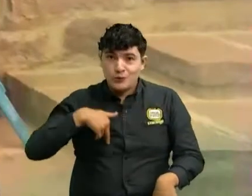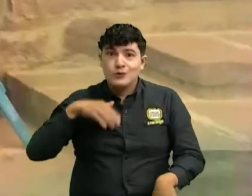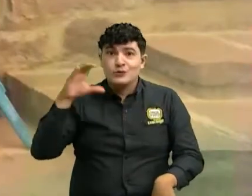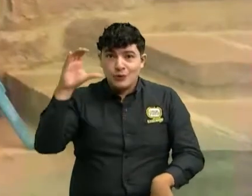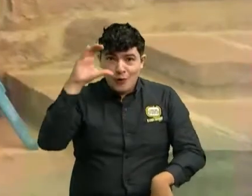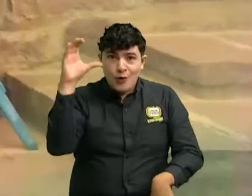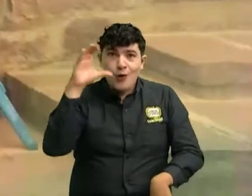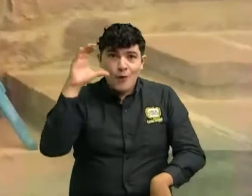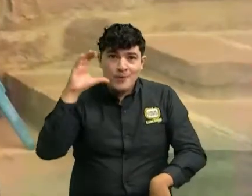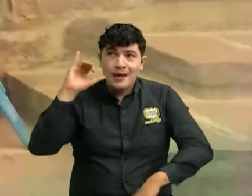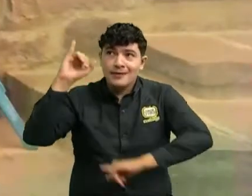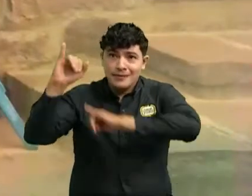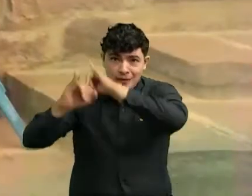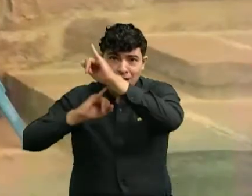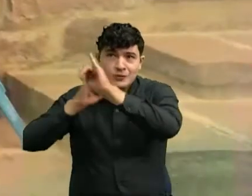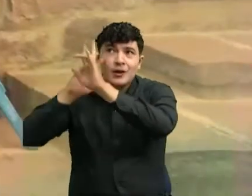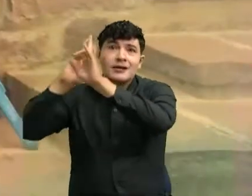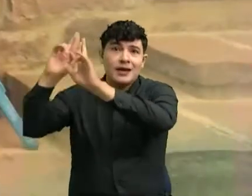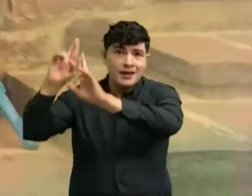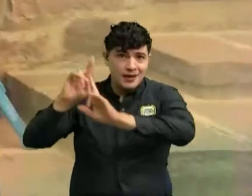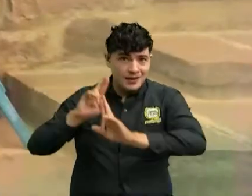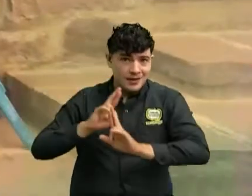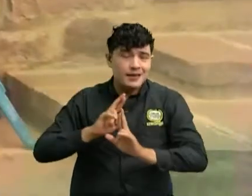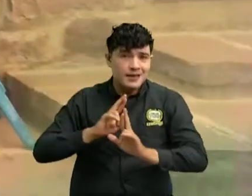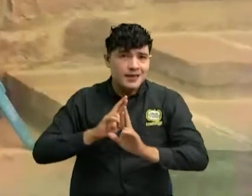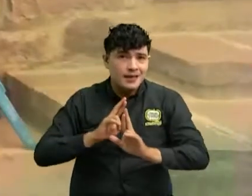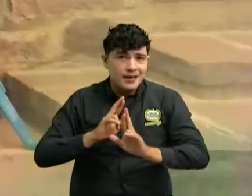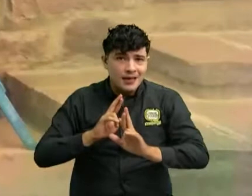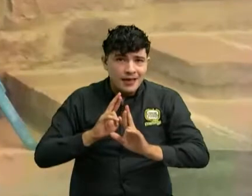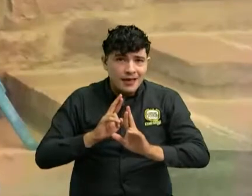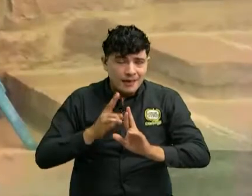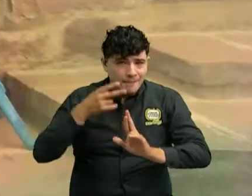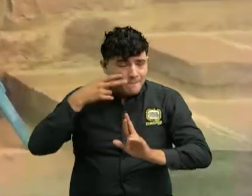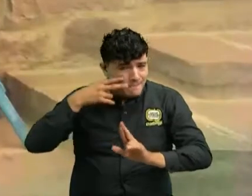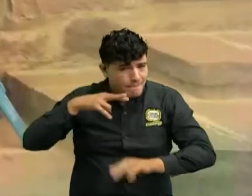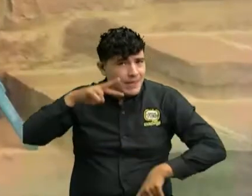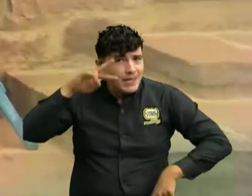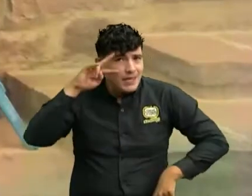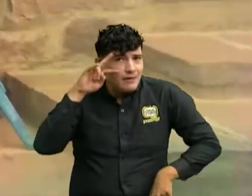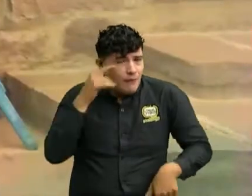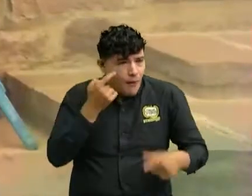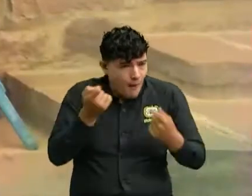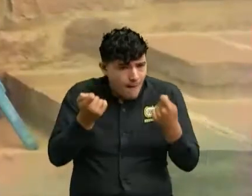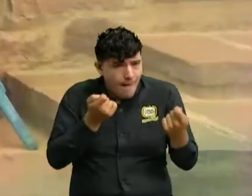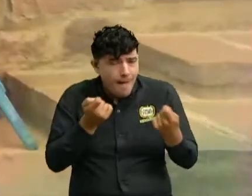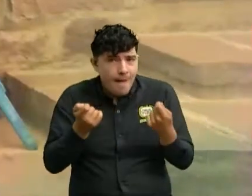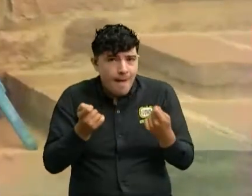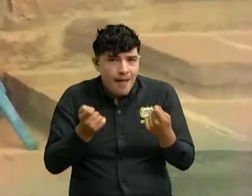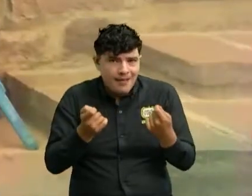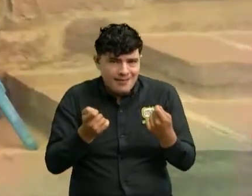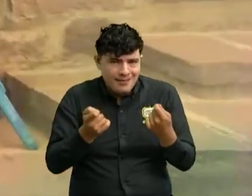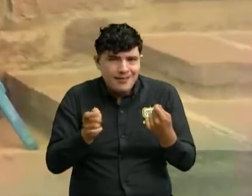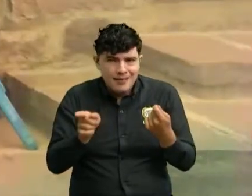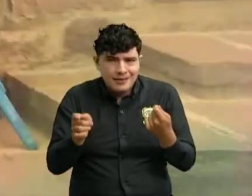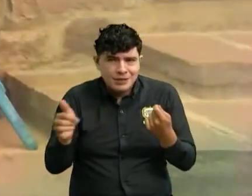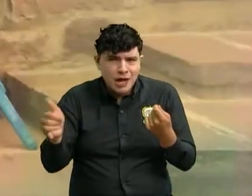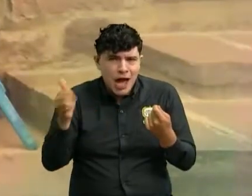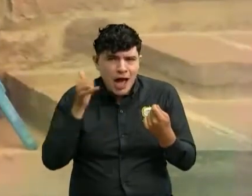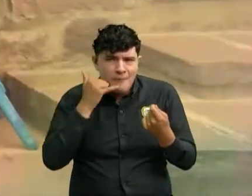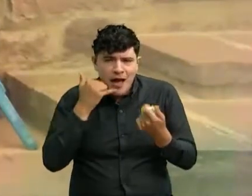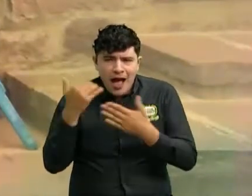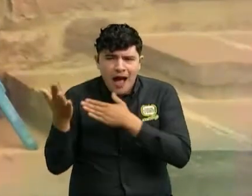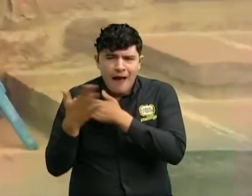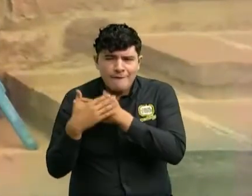como por hacer estafas también por nuestra malicia indígena de estas cosas tan buenas no dan tanto